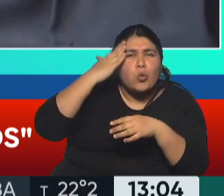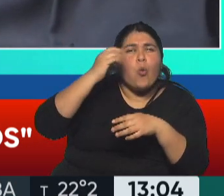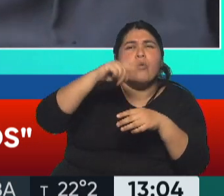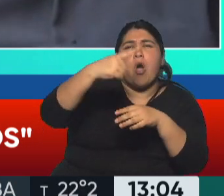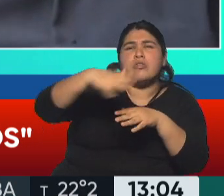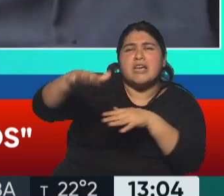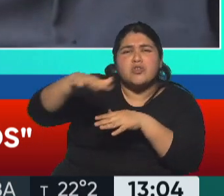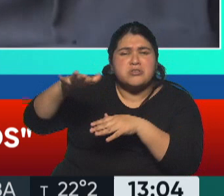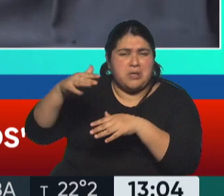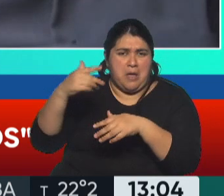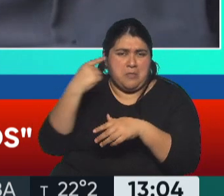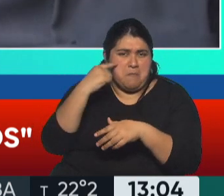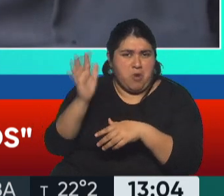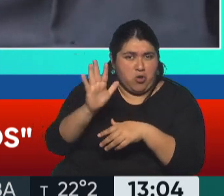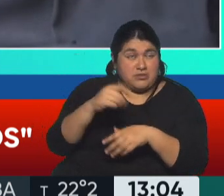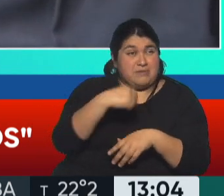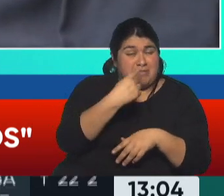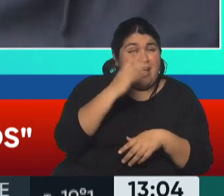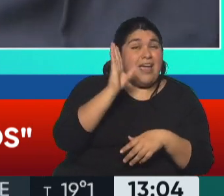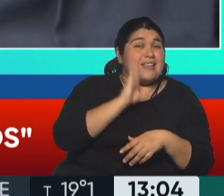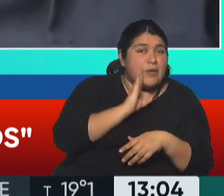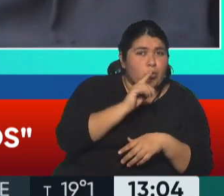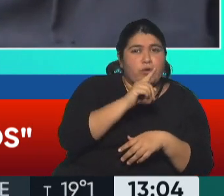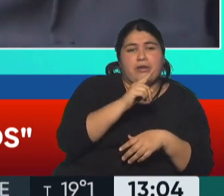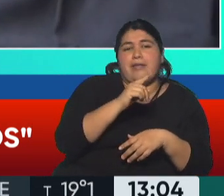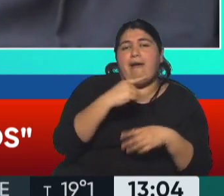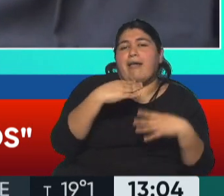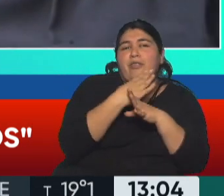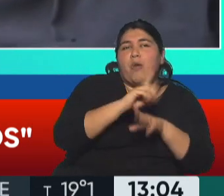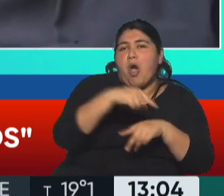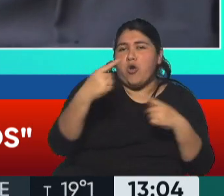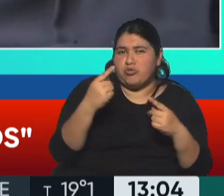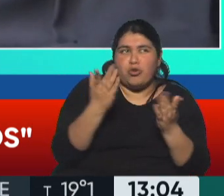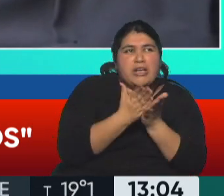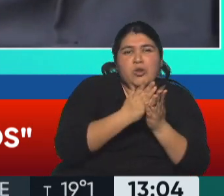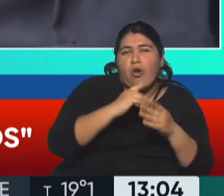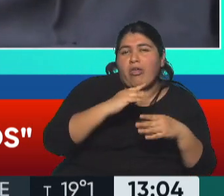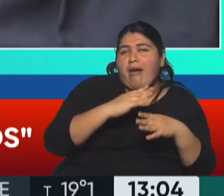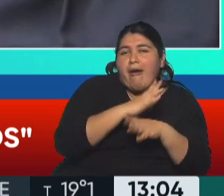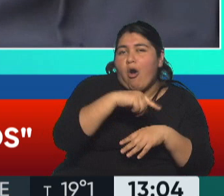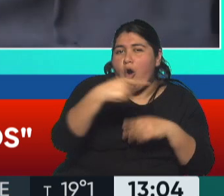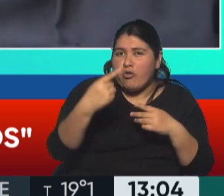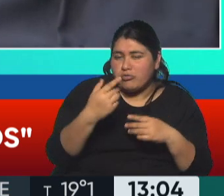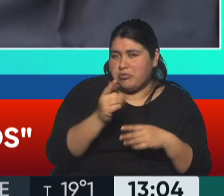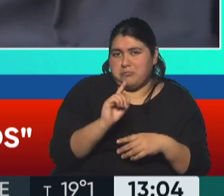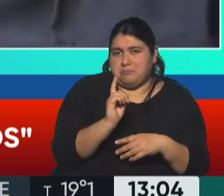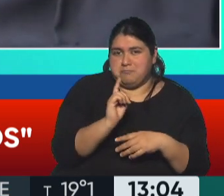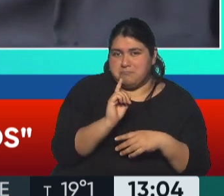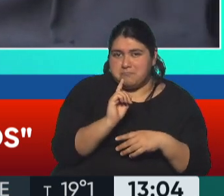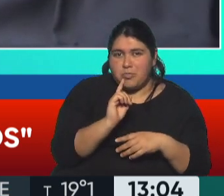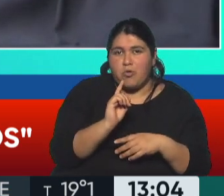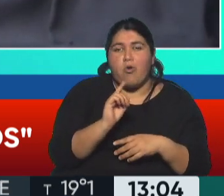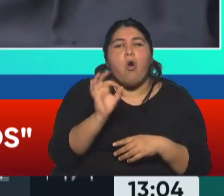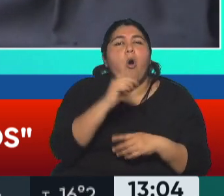culturas. Y el americano normalmente no habla otros idiomas, no estudia para hablar otros idiomas y